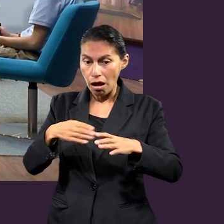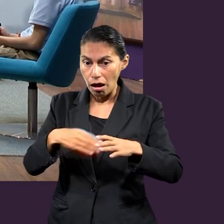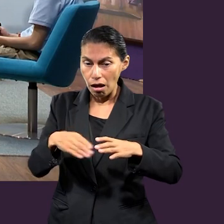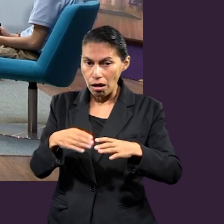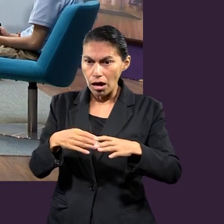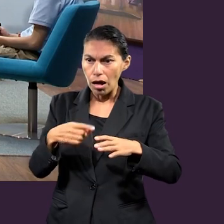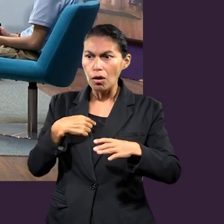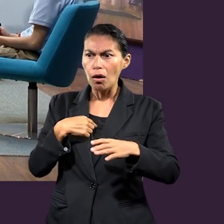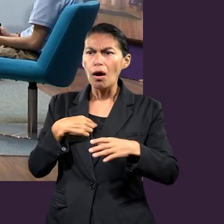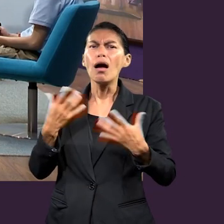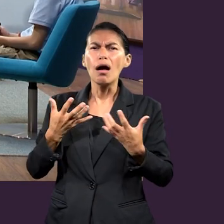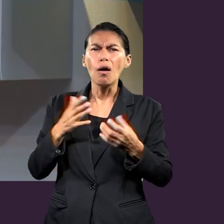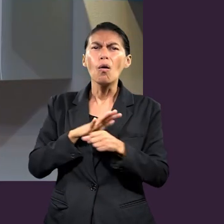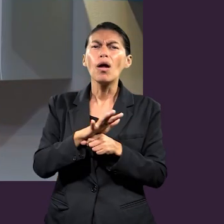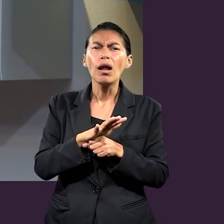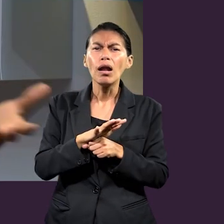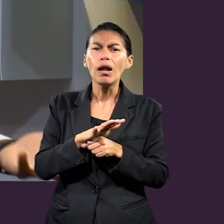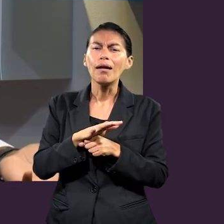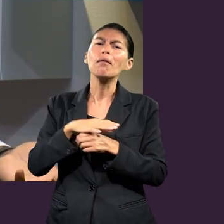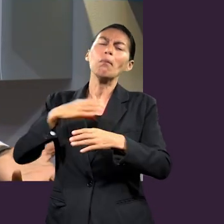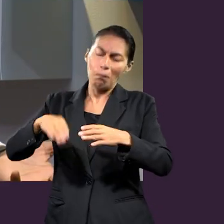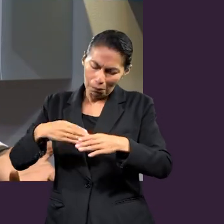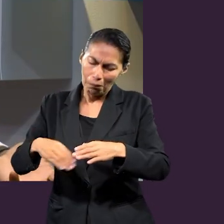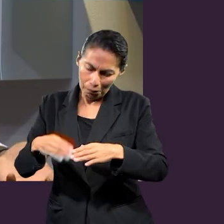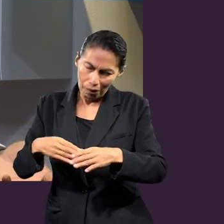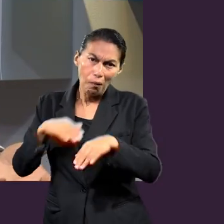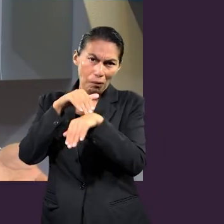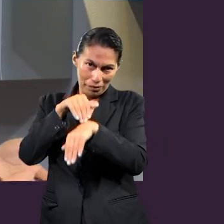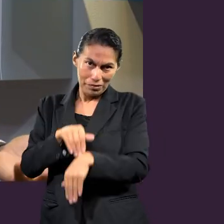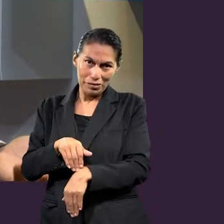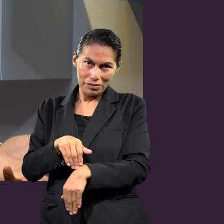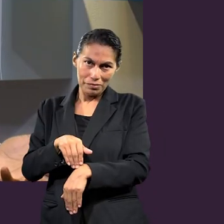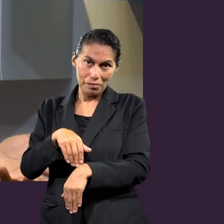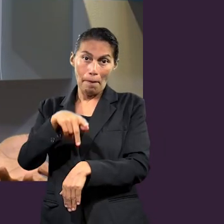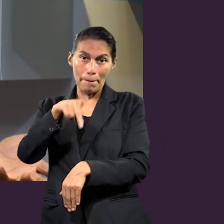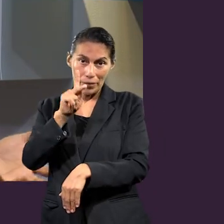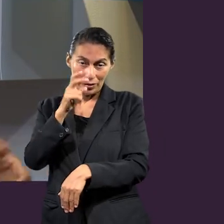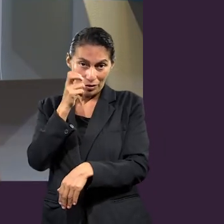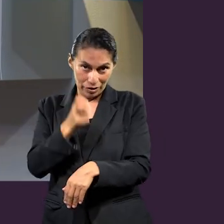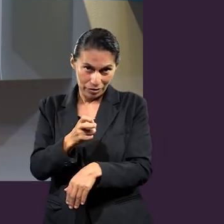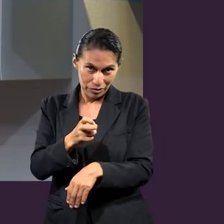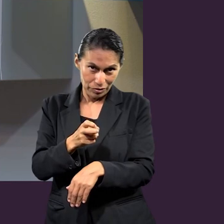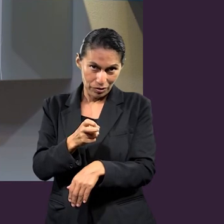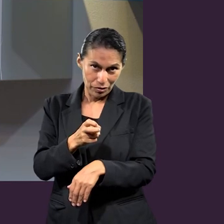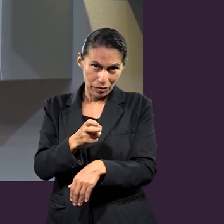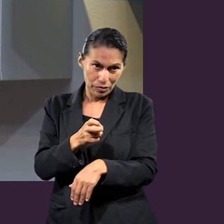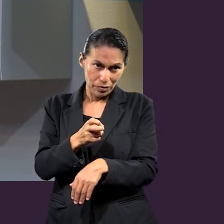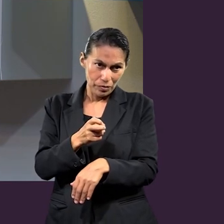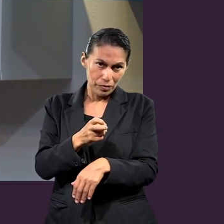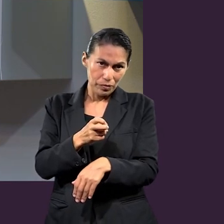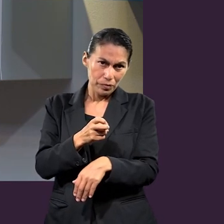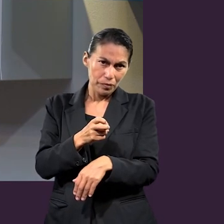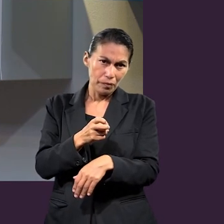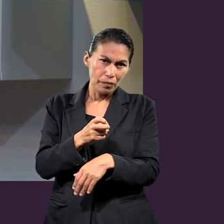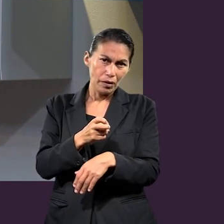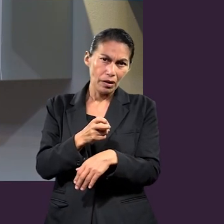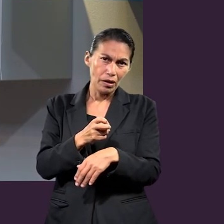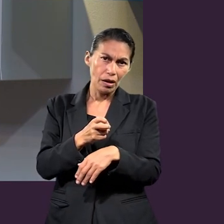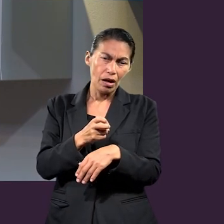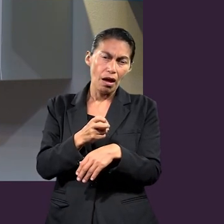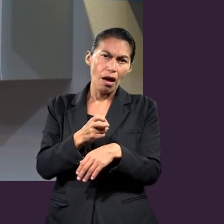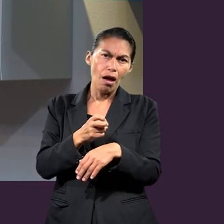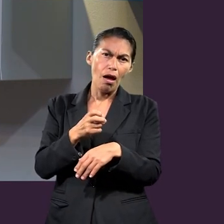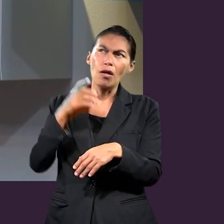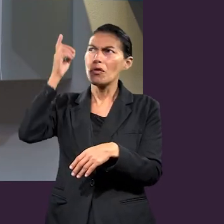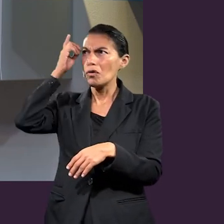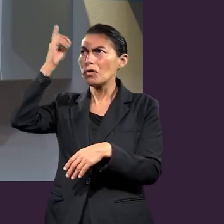lavar los trastes, ¿qué voy a hacer? Pues lavar los trastes. Pero siempre y cuando